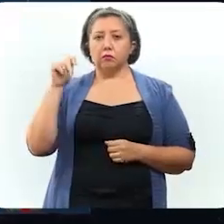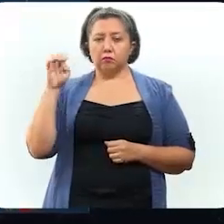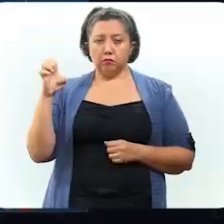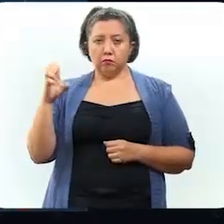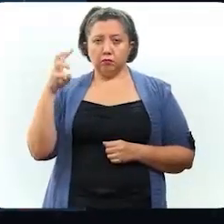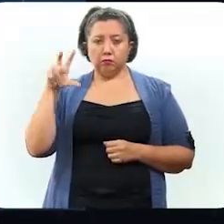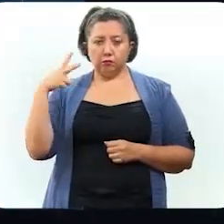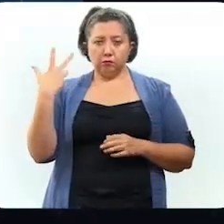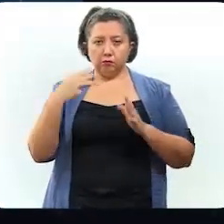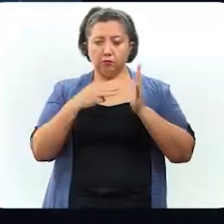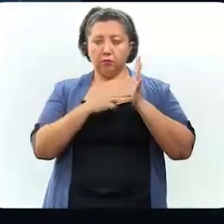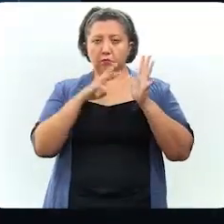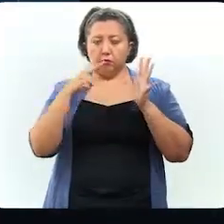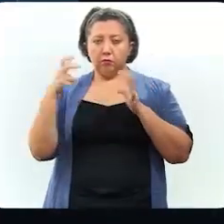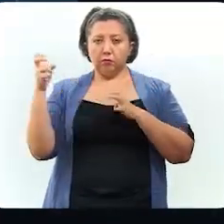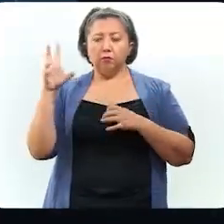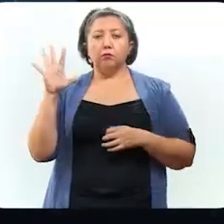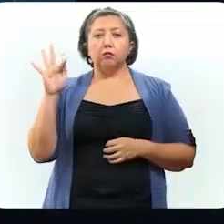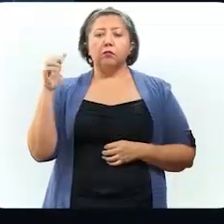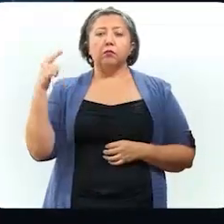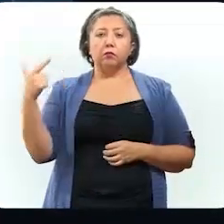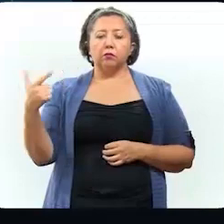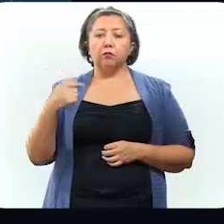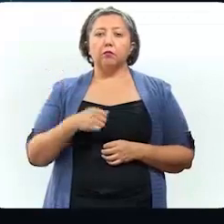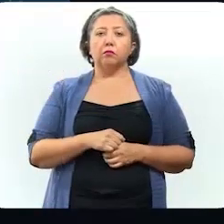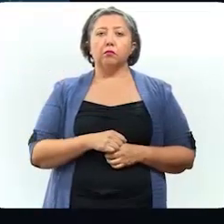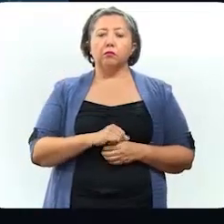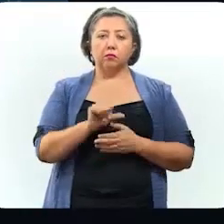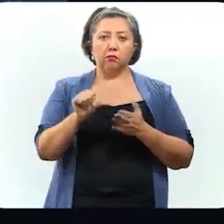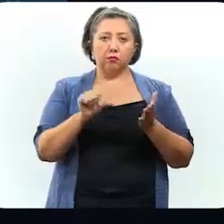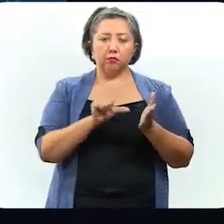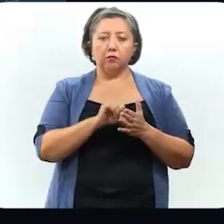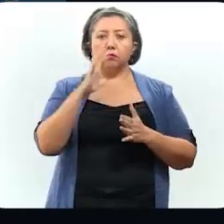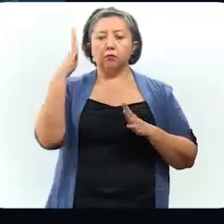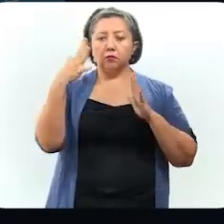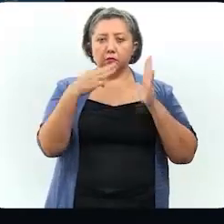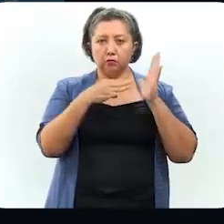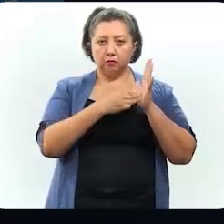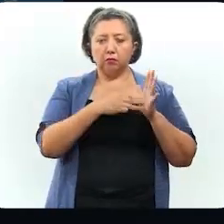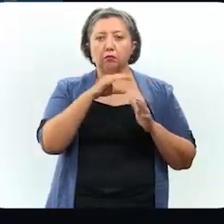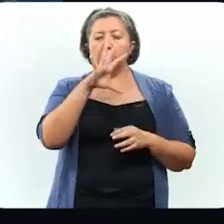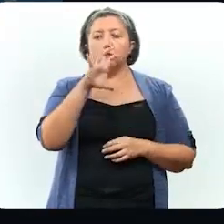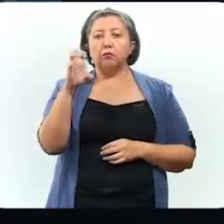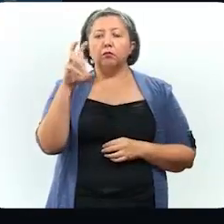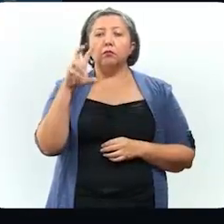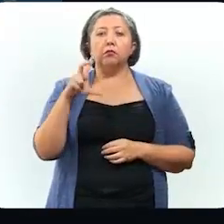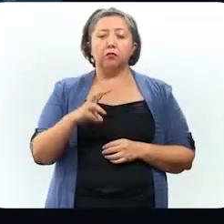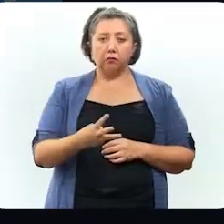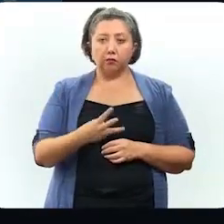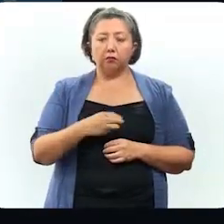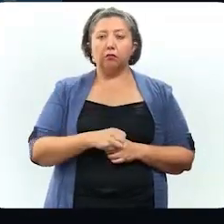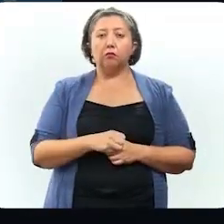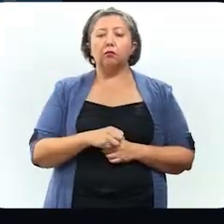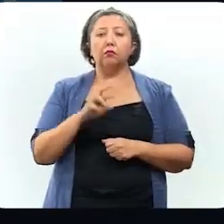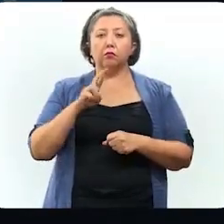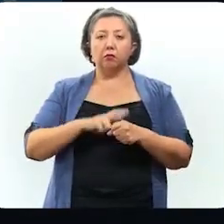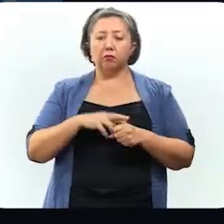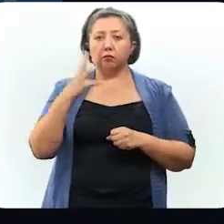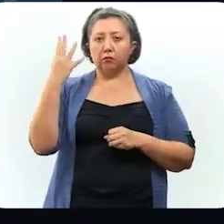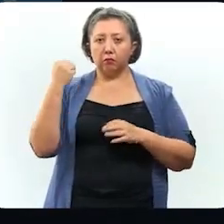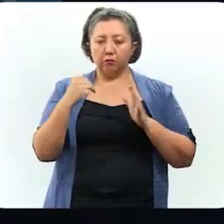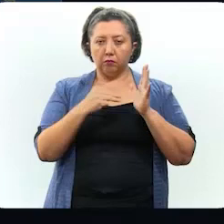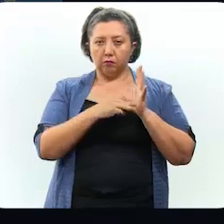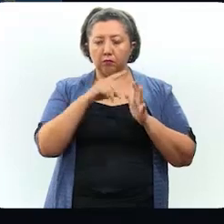oriente, trece mil ochocientos cuarenta y siete, en la zona centro, cinco mil quinientos tres, en la zona sur,